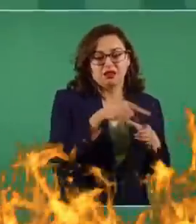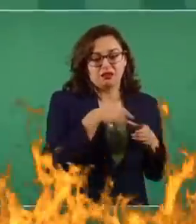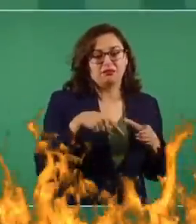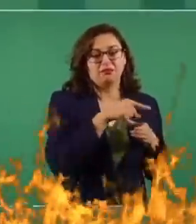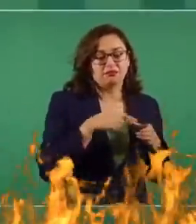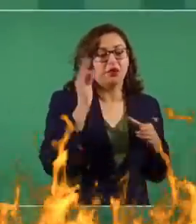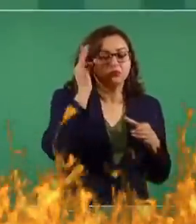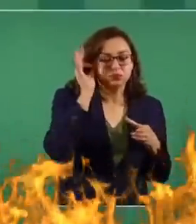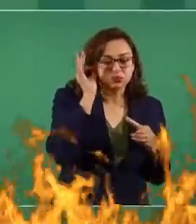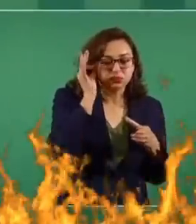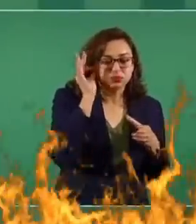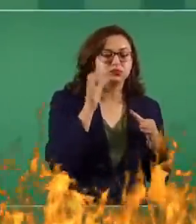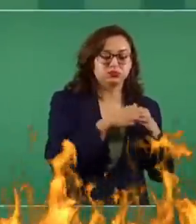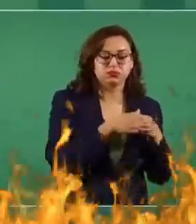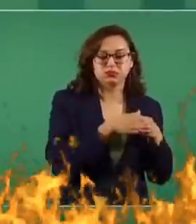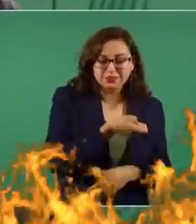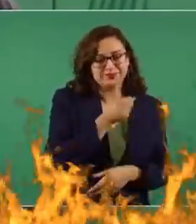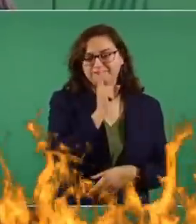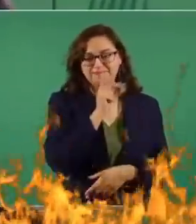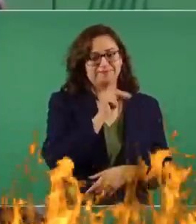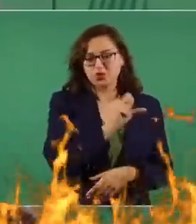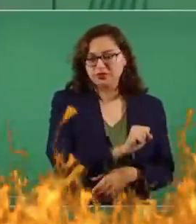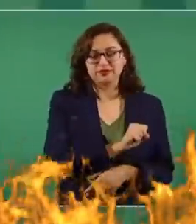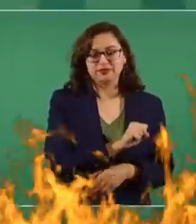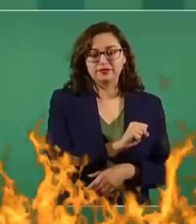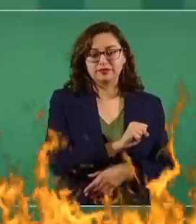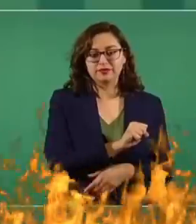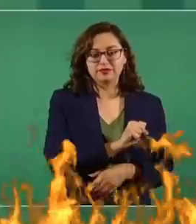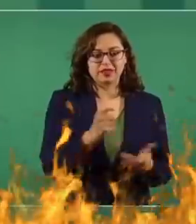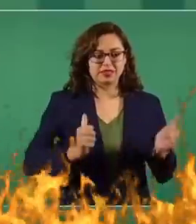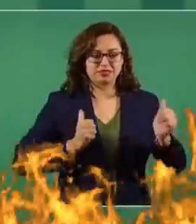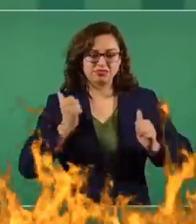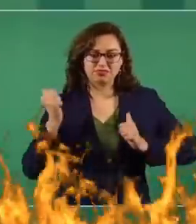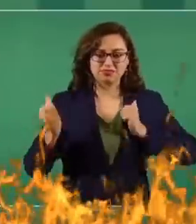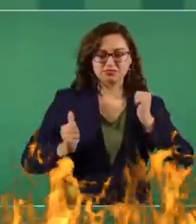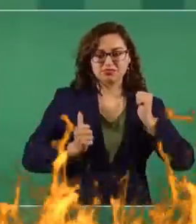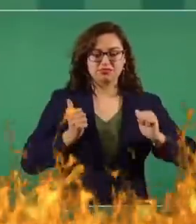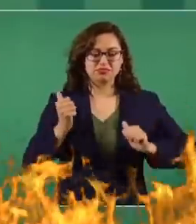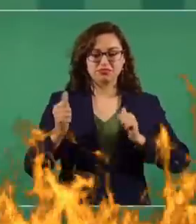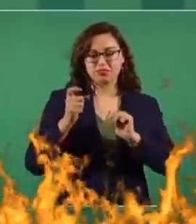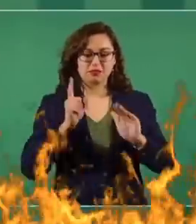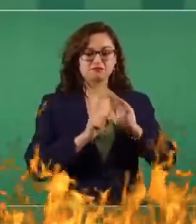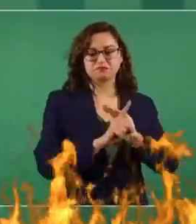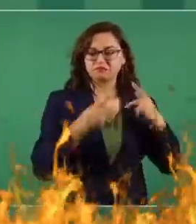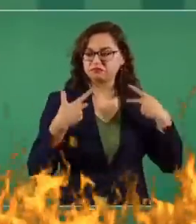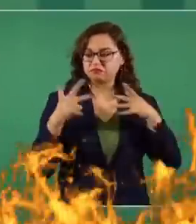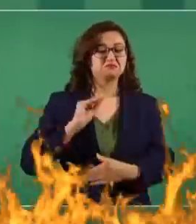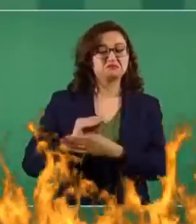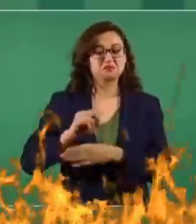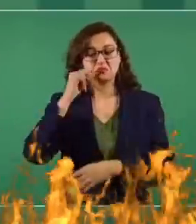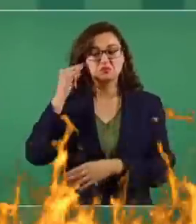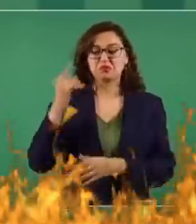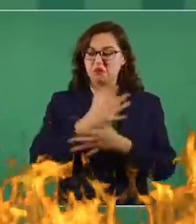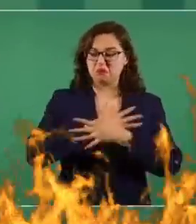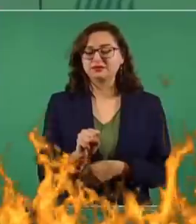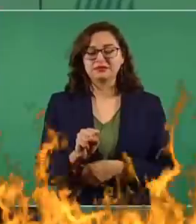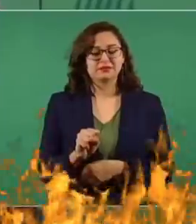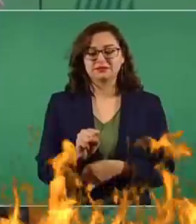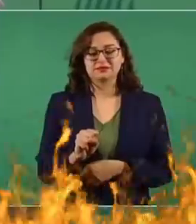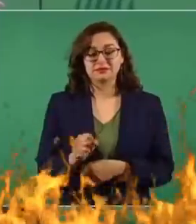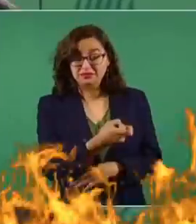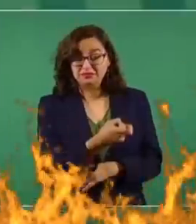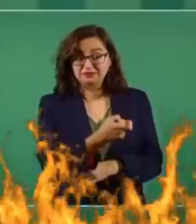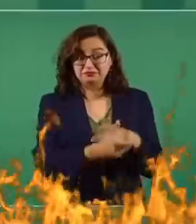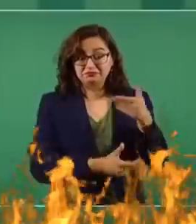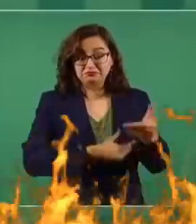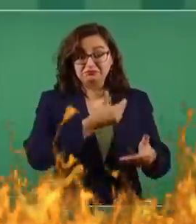sirviendo como achichincle de otros políticos, colándonos de manera oportunista, sin voltear a ver al pueblo, sin tenerle amor al pueblo. Ese